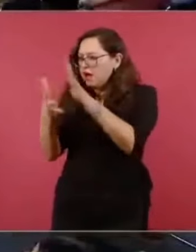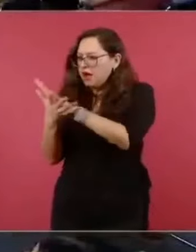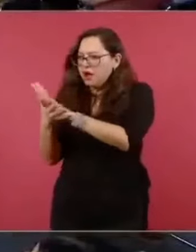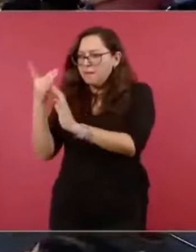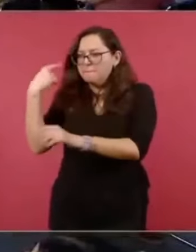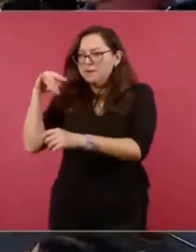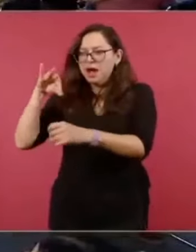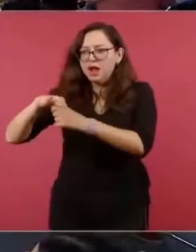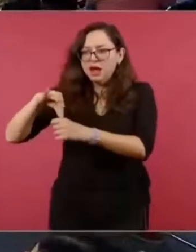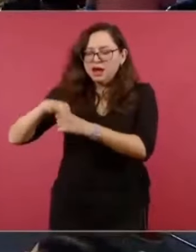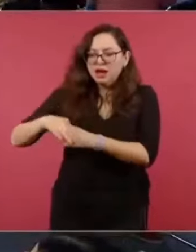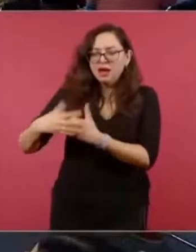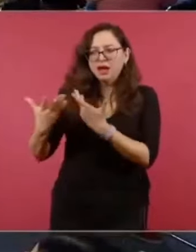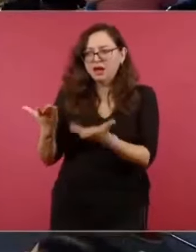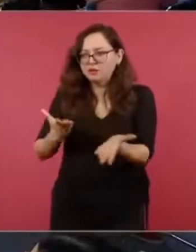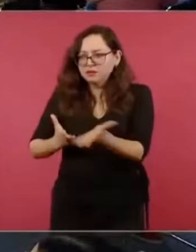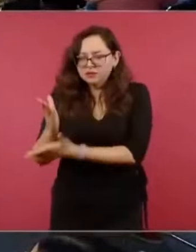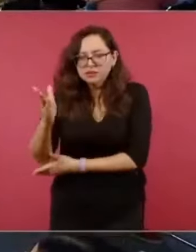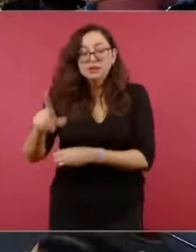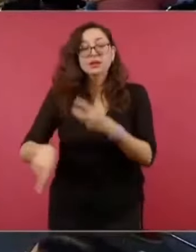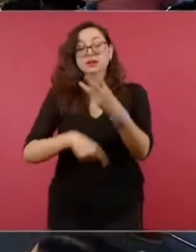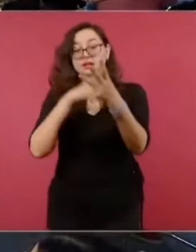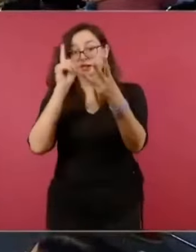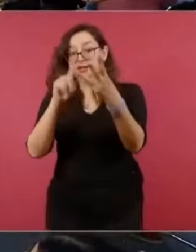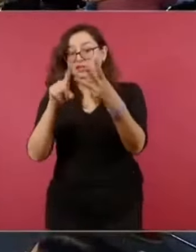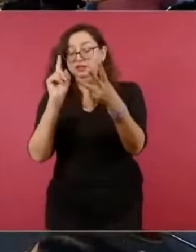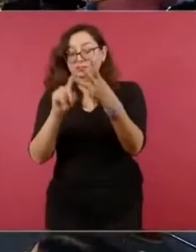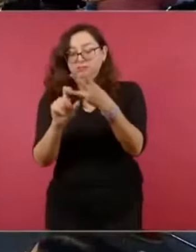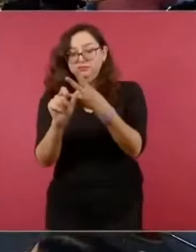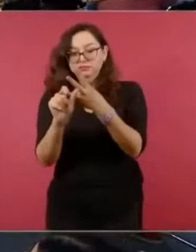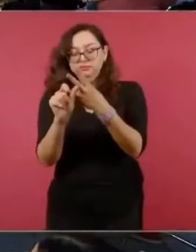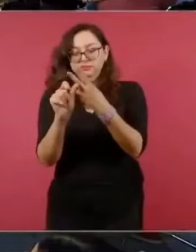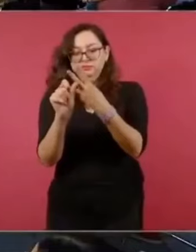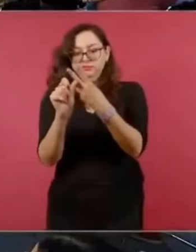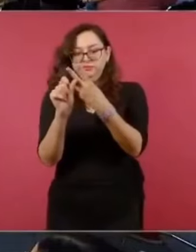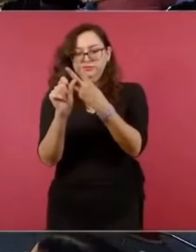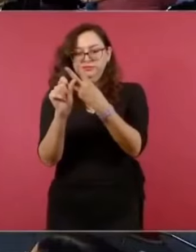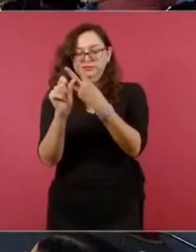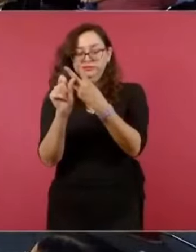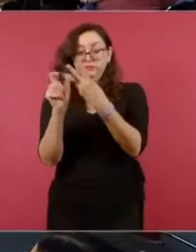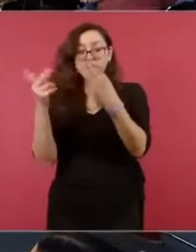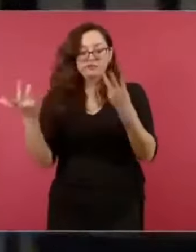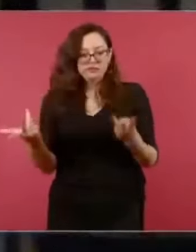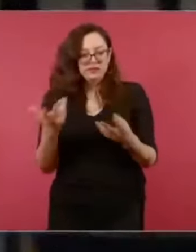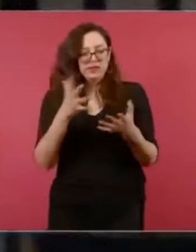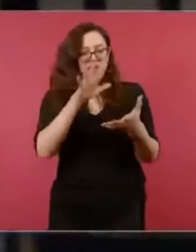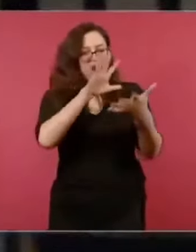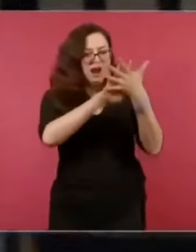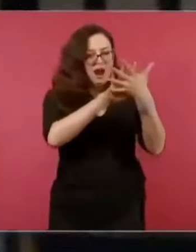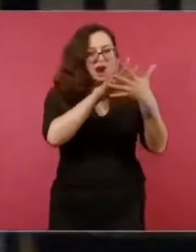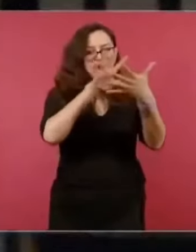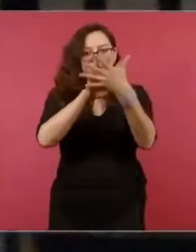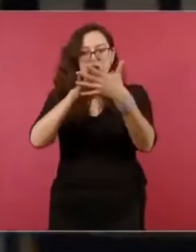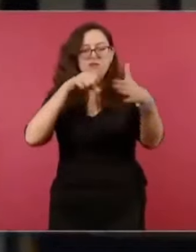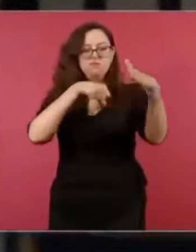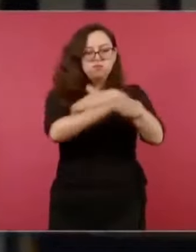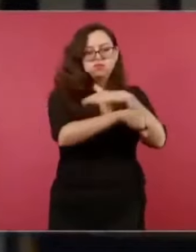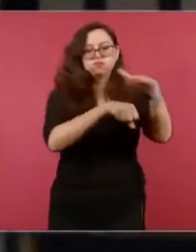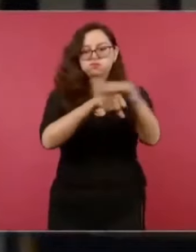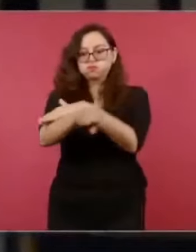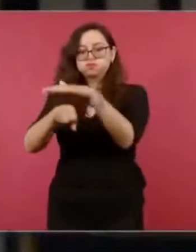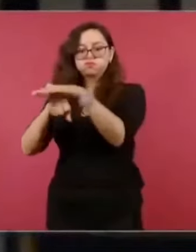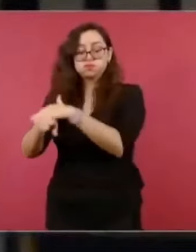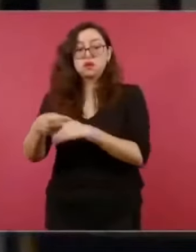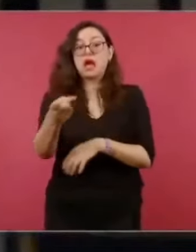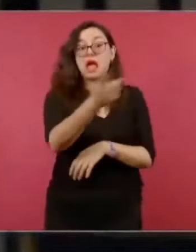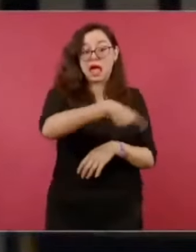el 7 de septiembre. Tercer hecho es la liberación de actores importantes en el caso Ayotzinapa, por